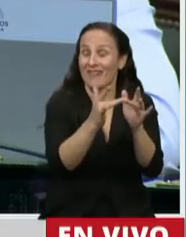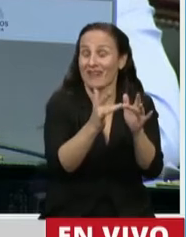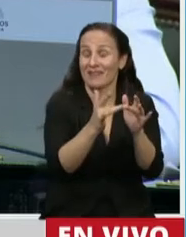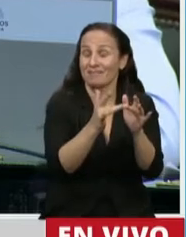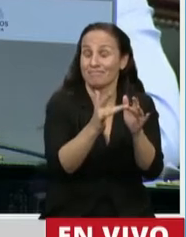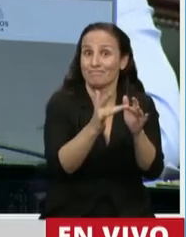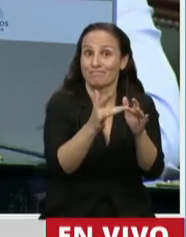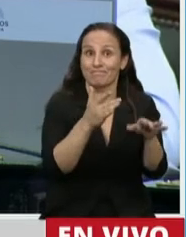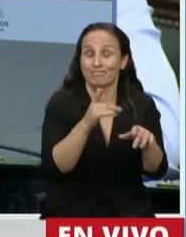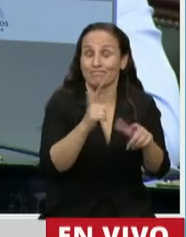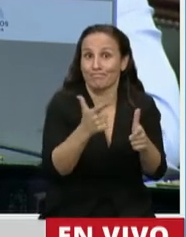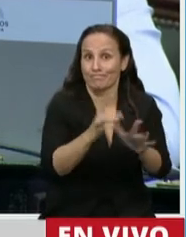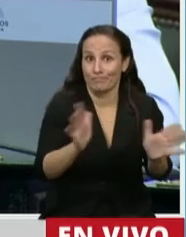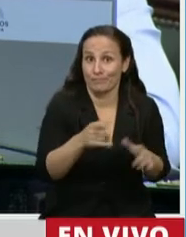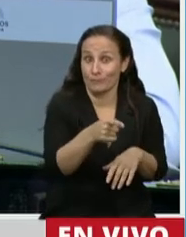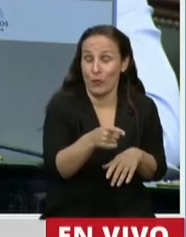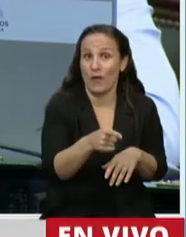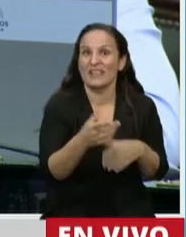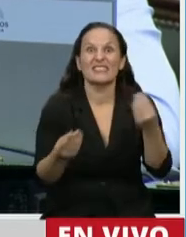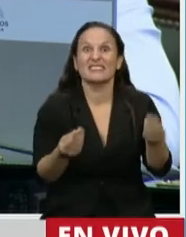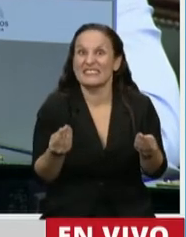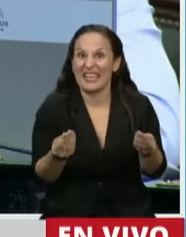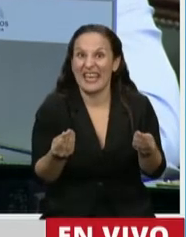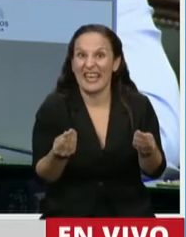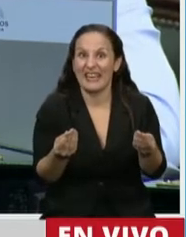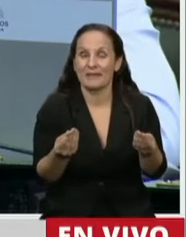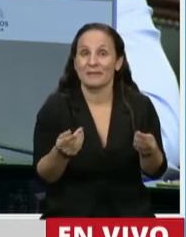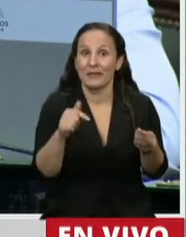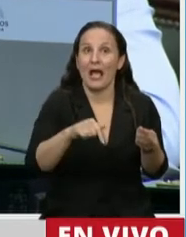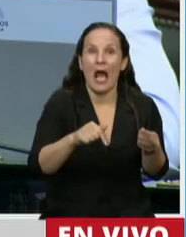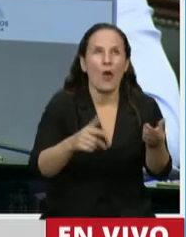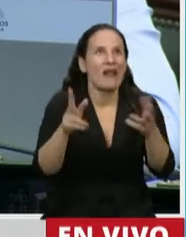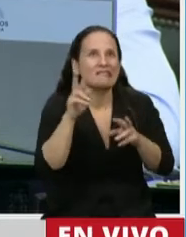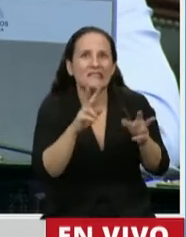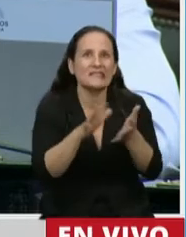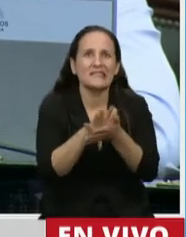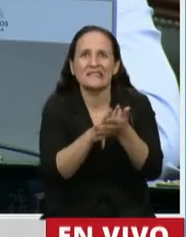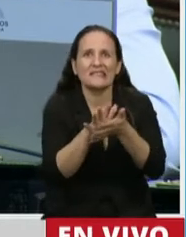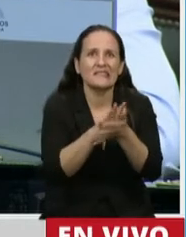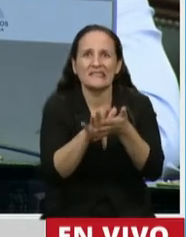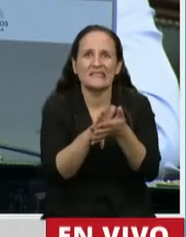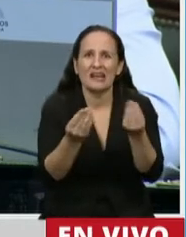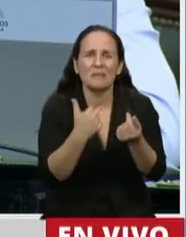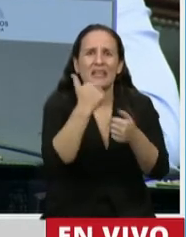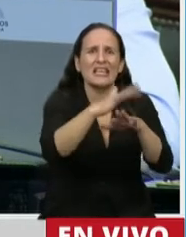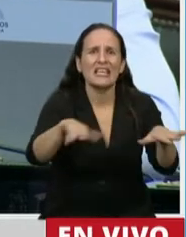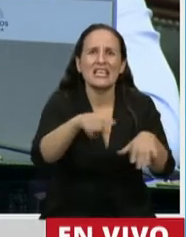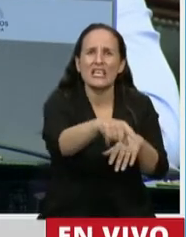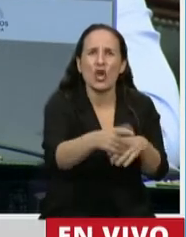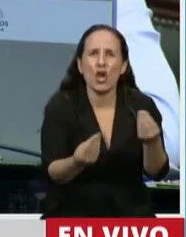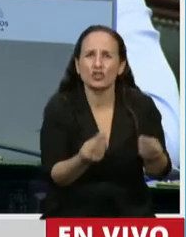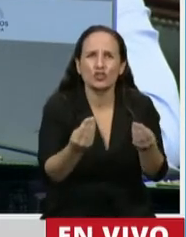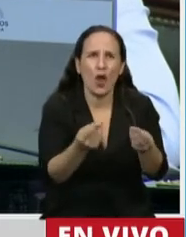no puede tener acceso a internet, lo que hacía ahora para rebuscársela y que sus hijos se atracen